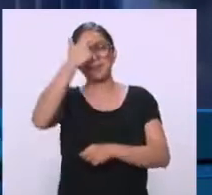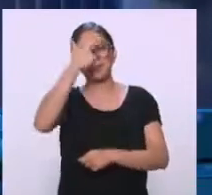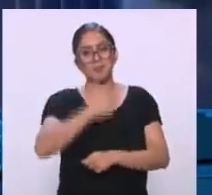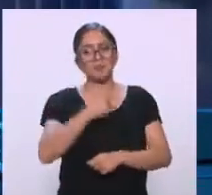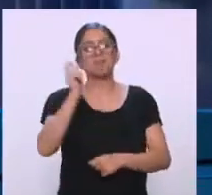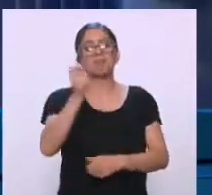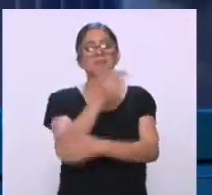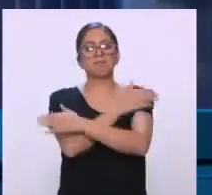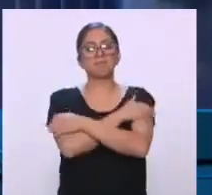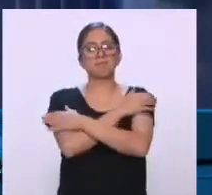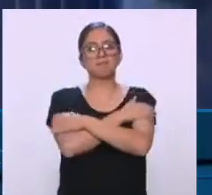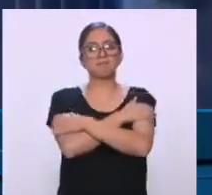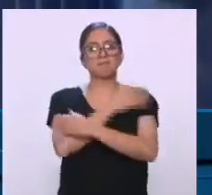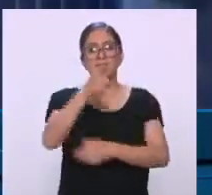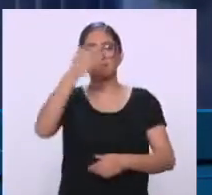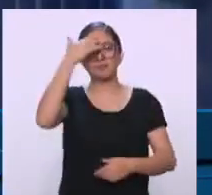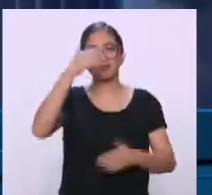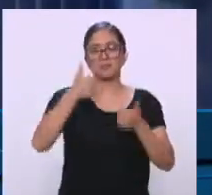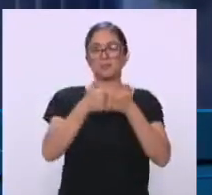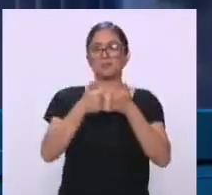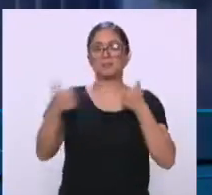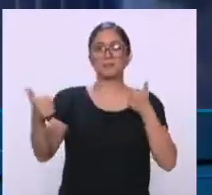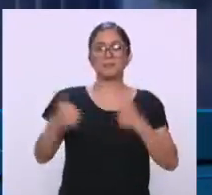mando un abrazote desde la sana distancia. Un abrazo, Juan.